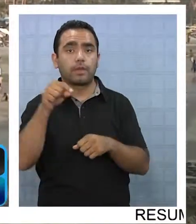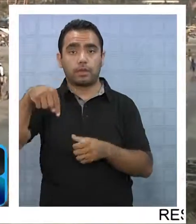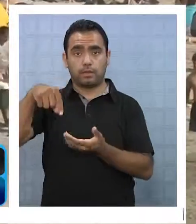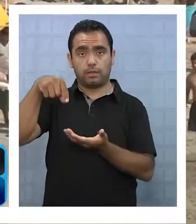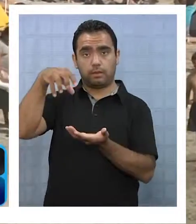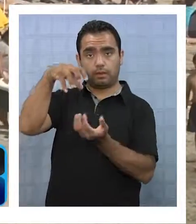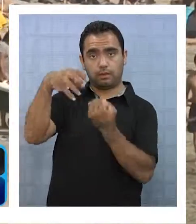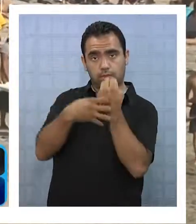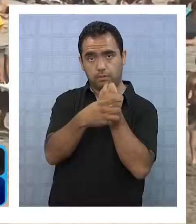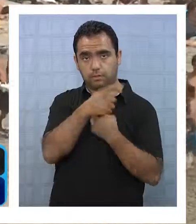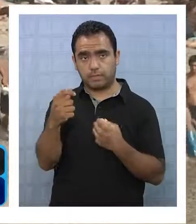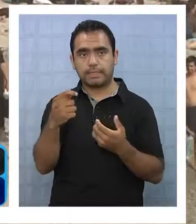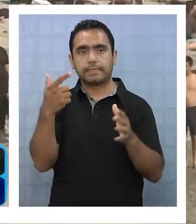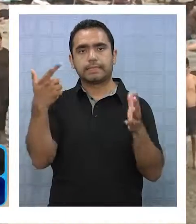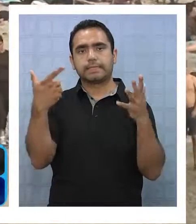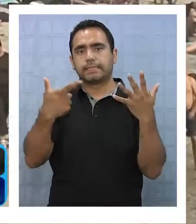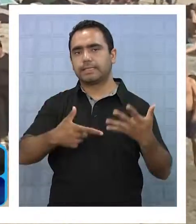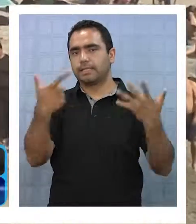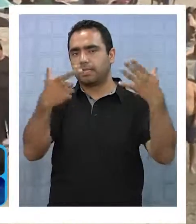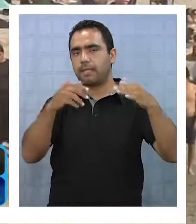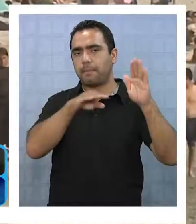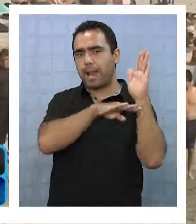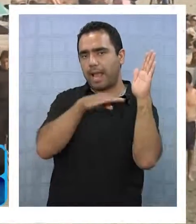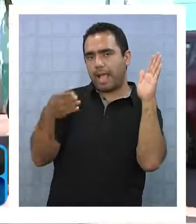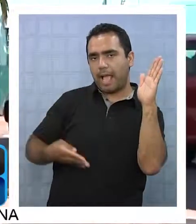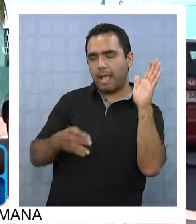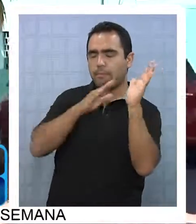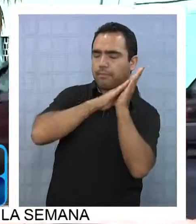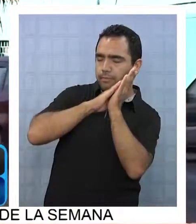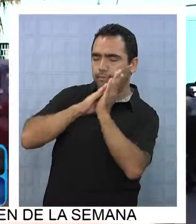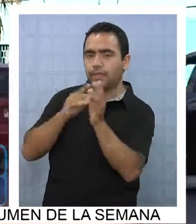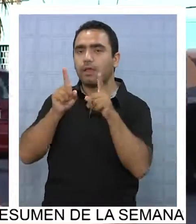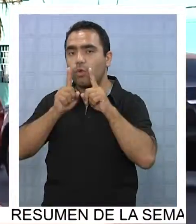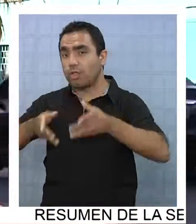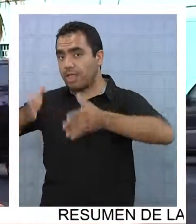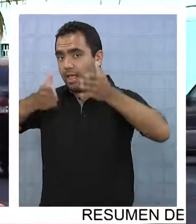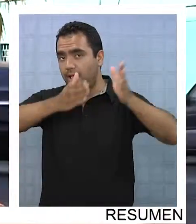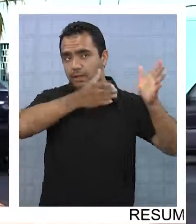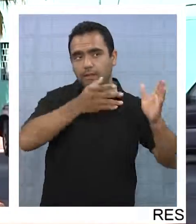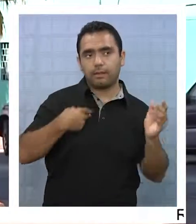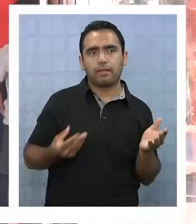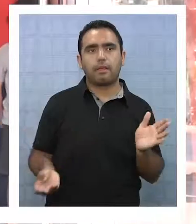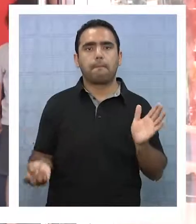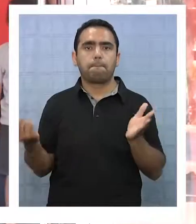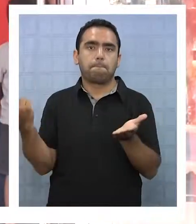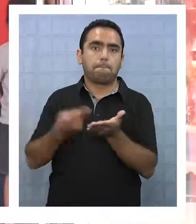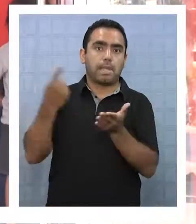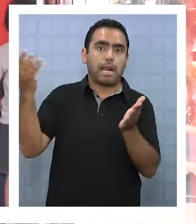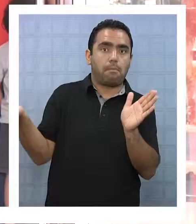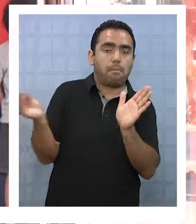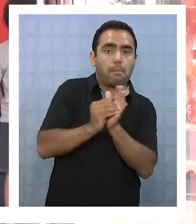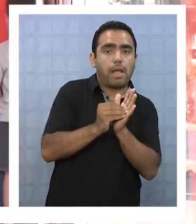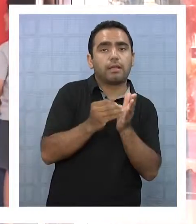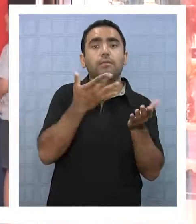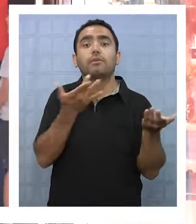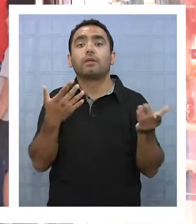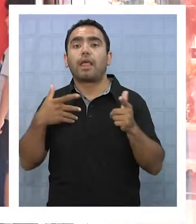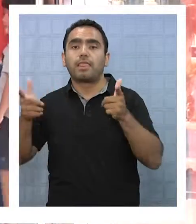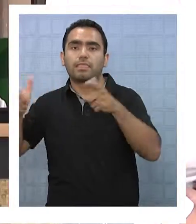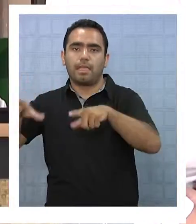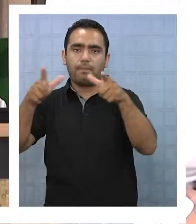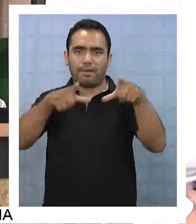.000 camas disponibles como lo define el rubro de la hotelería, cifra que aumenta en 1.000 más con la incorporación de departamentos